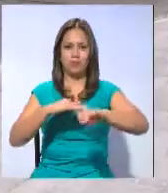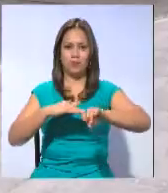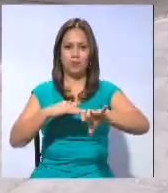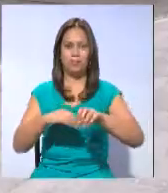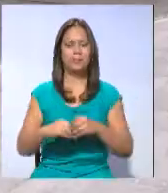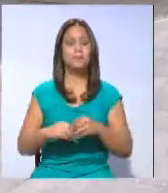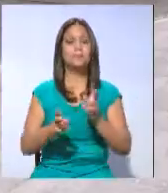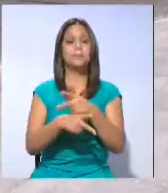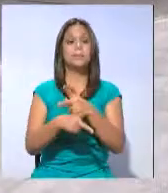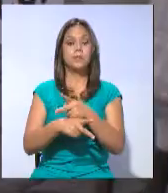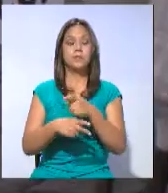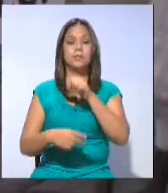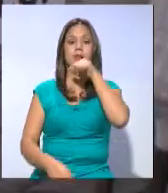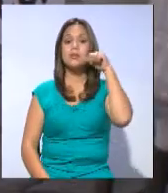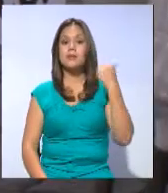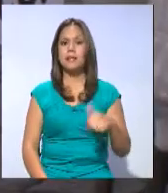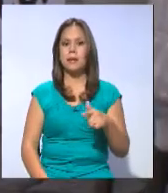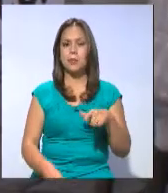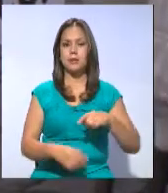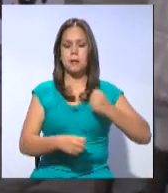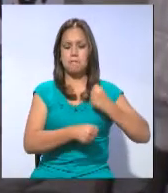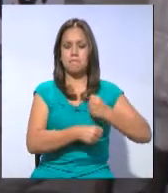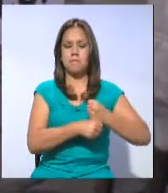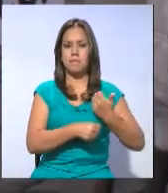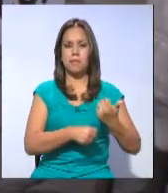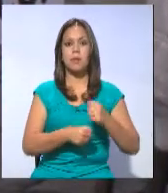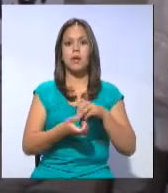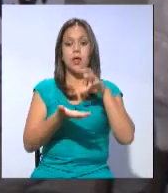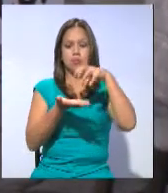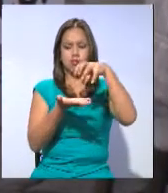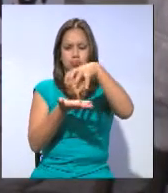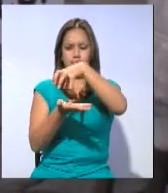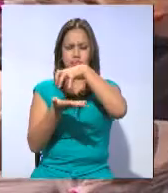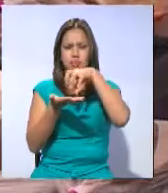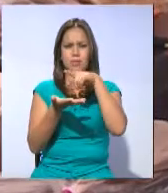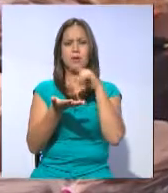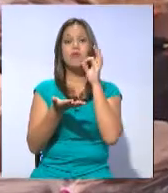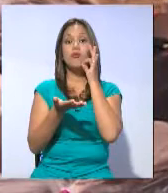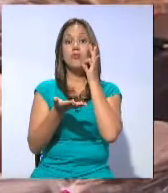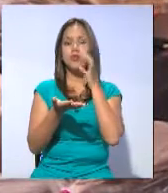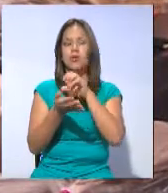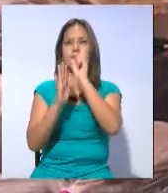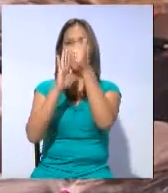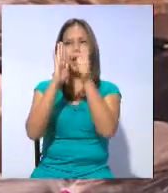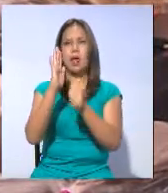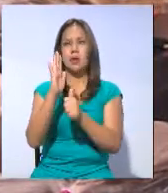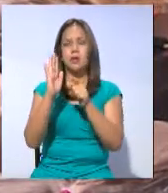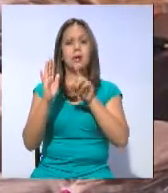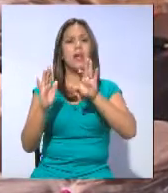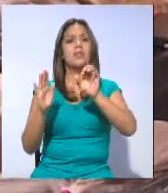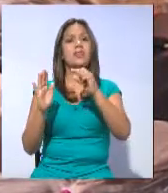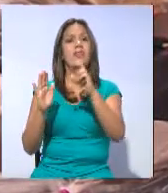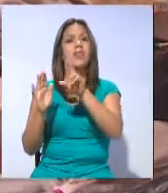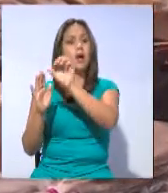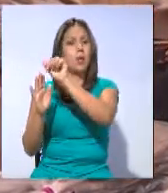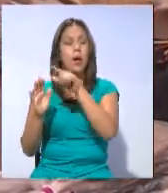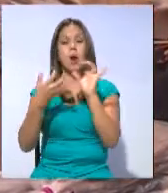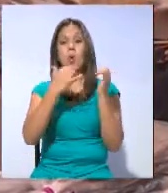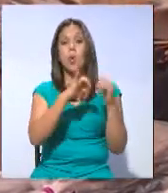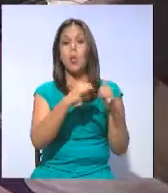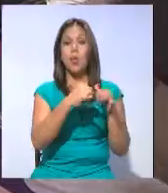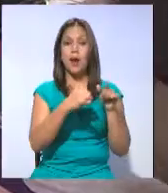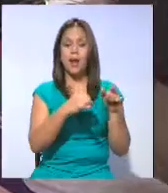Productos como la cerveza artesanal, cupcakes frutales, artesanías en tagua, juguetes para mascotas y comida tradicional